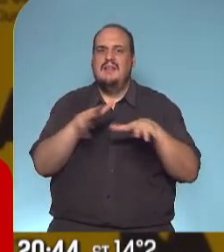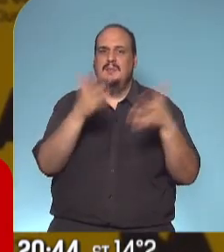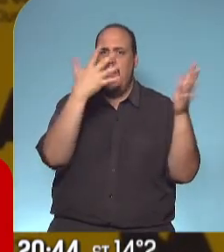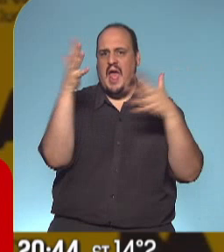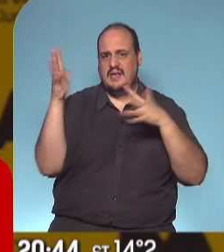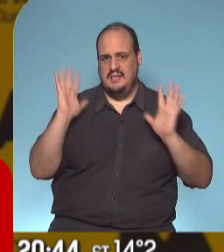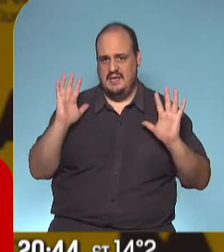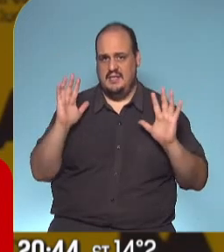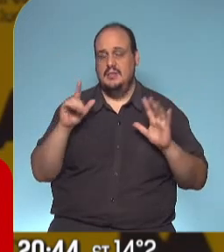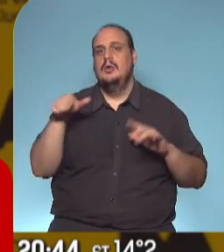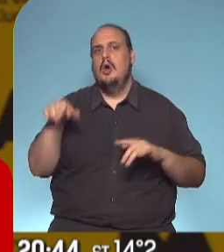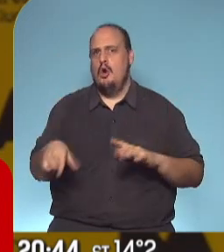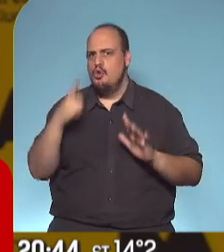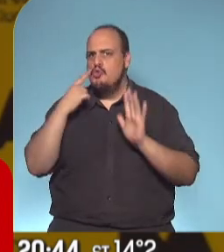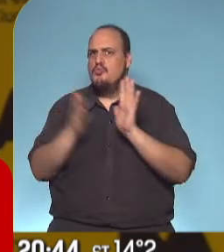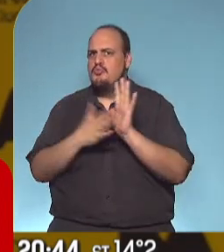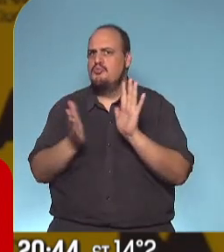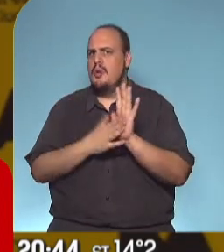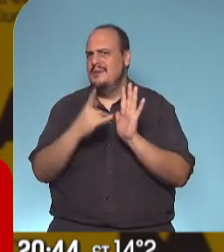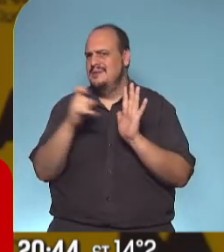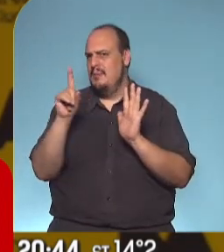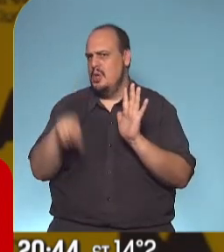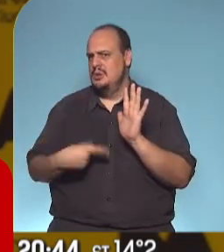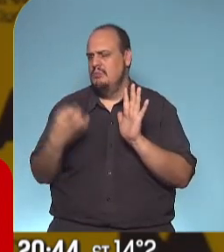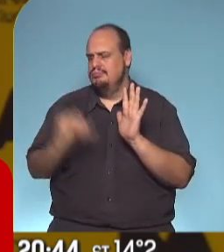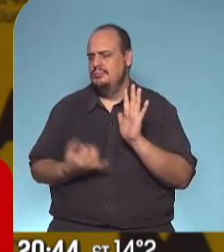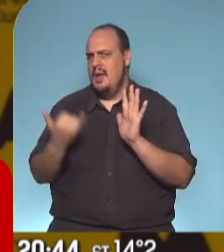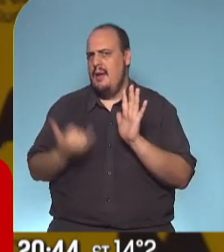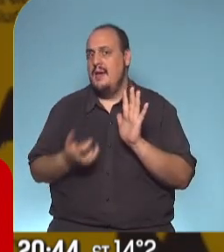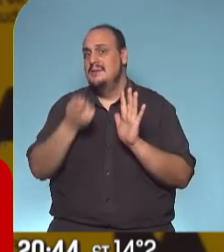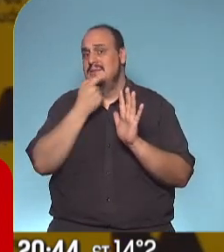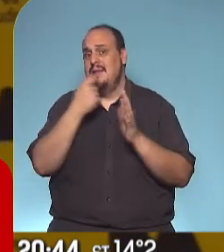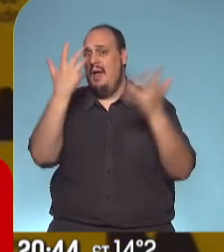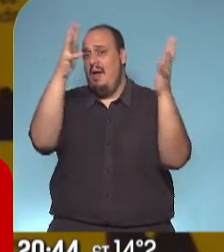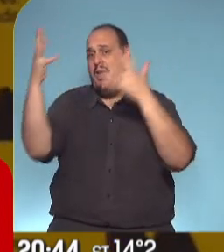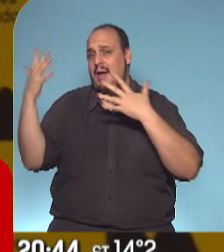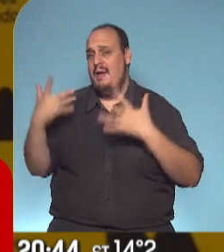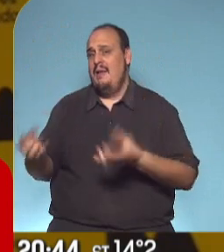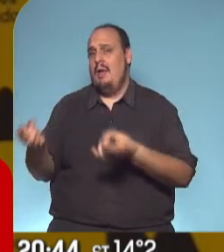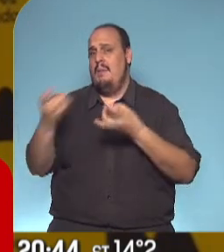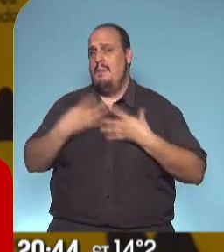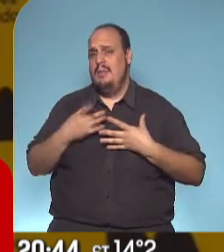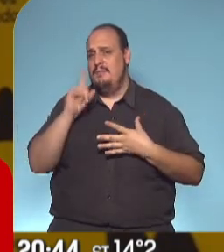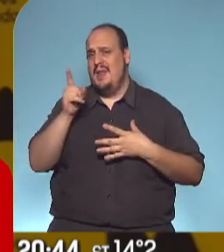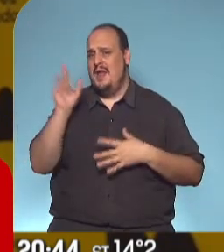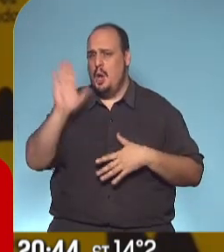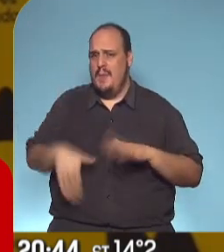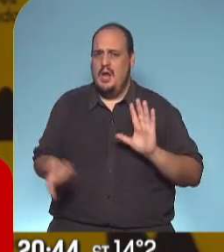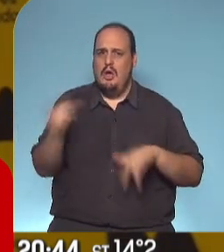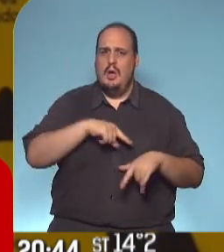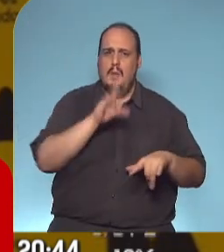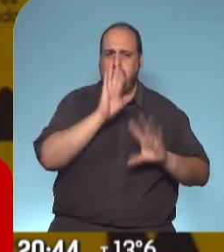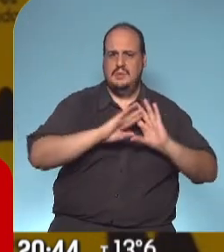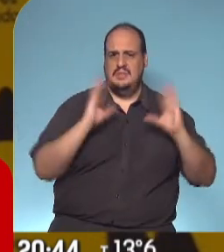algo que está probado al día de hoy, que en el espacio público abierto es mucho más bajo el riesgo de contagio que adentro. Entonces,